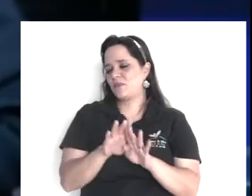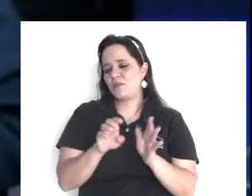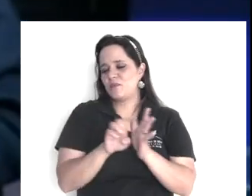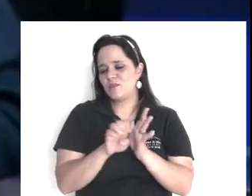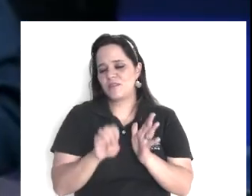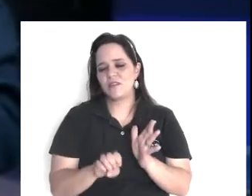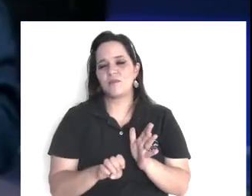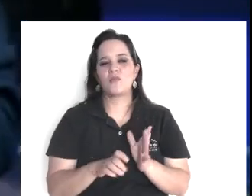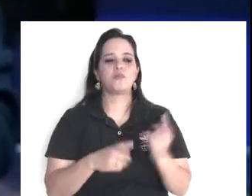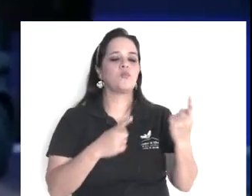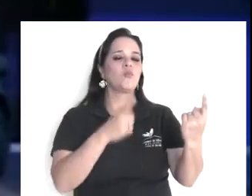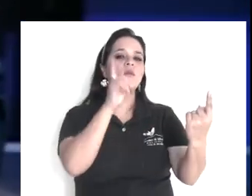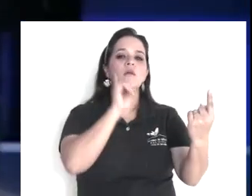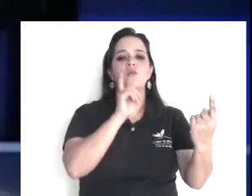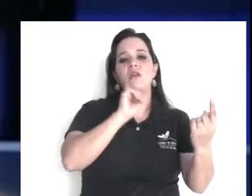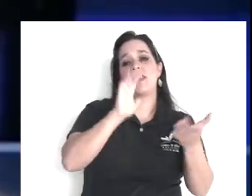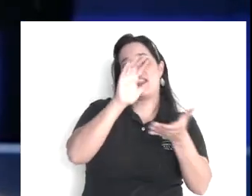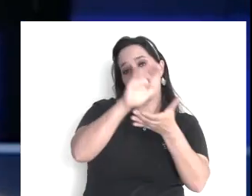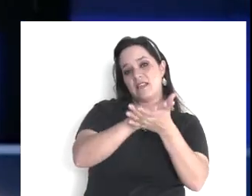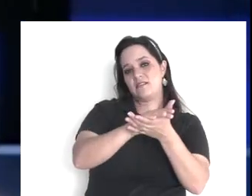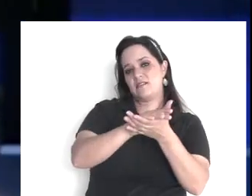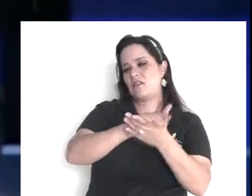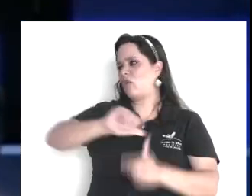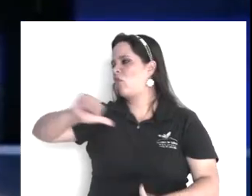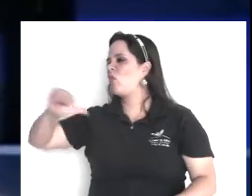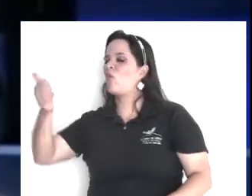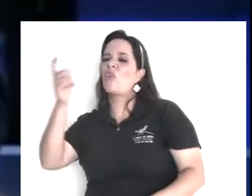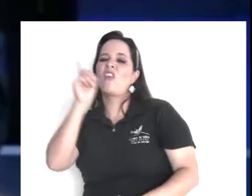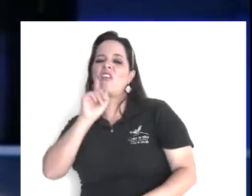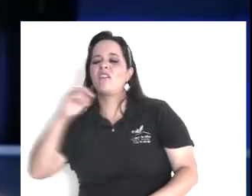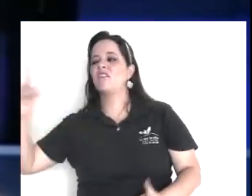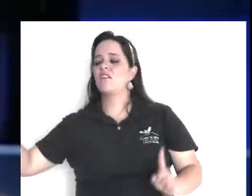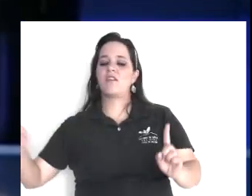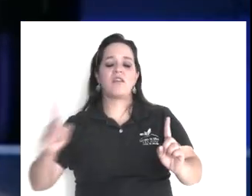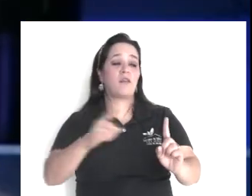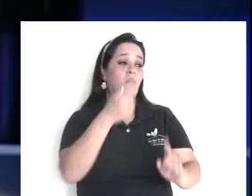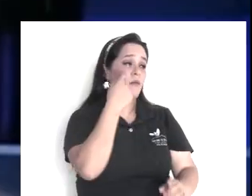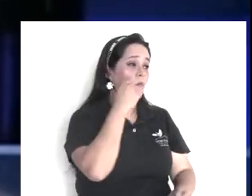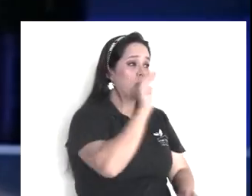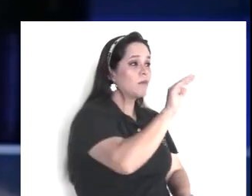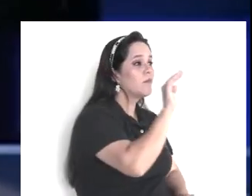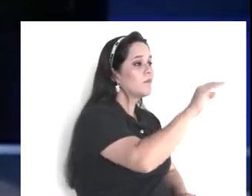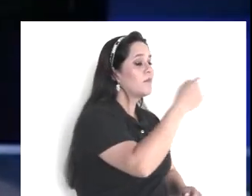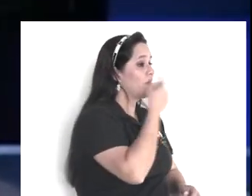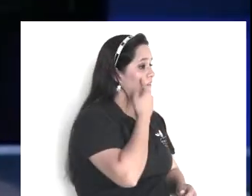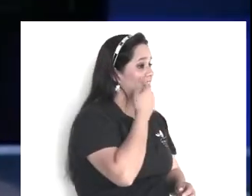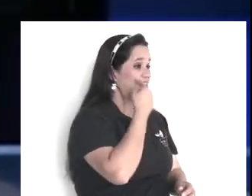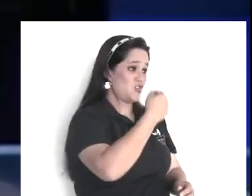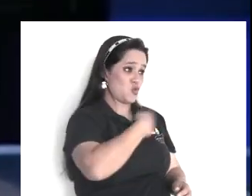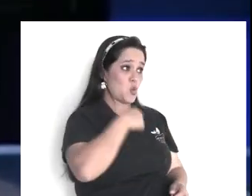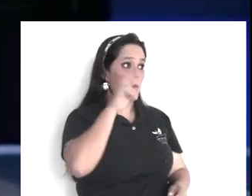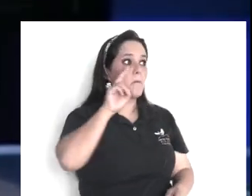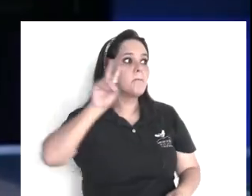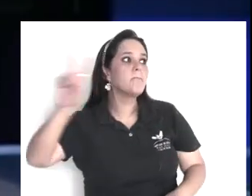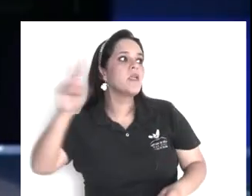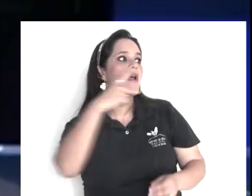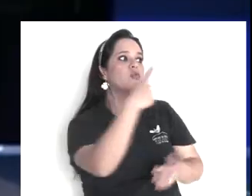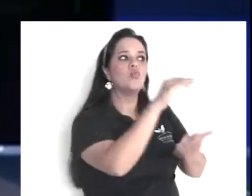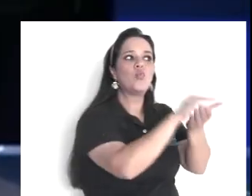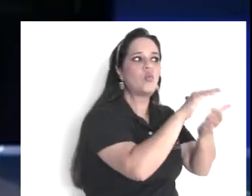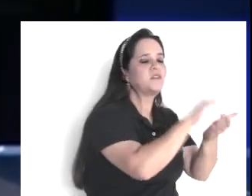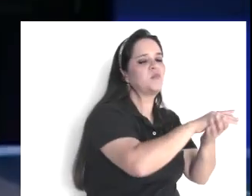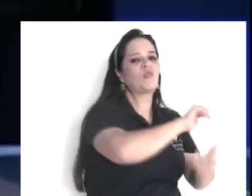¿qué? ay, me duele tanto, ser la portadora, de tan terrible noticia, yo no quería